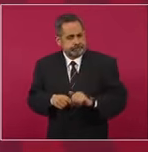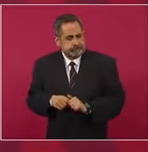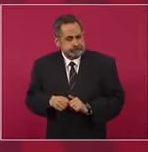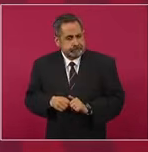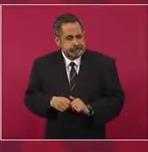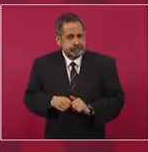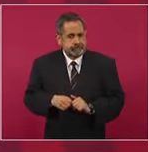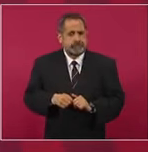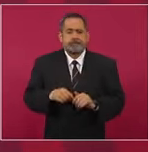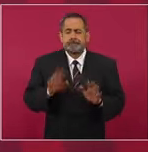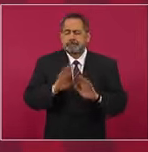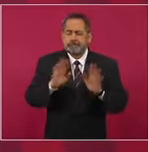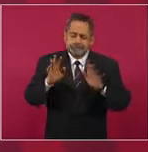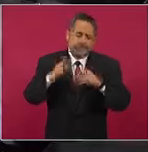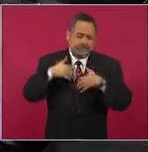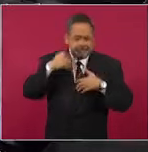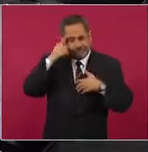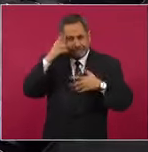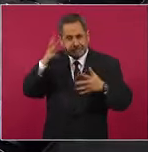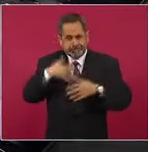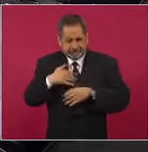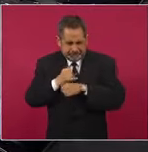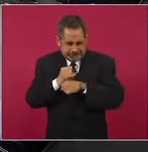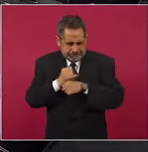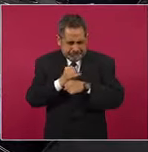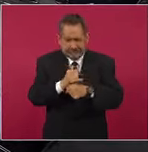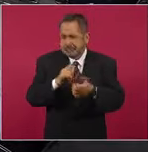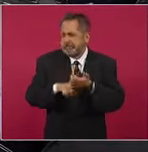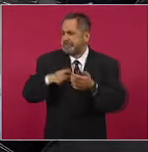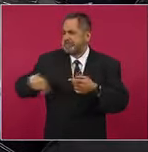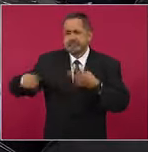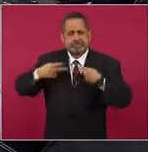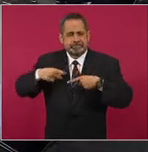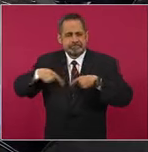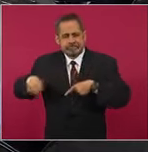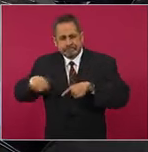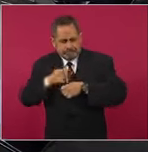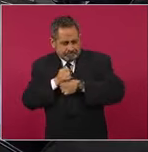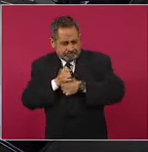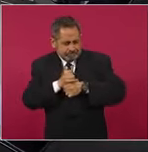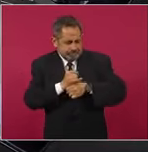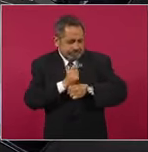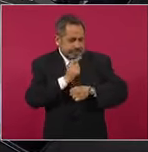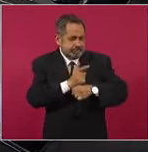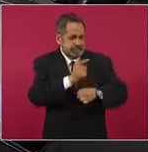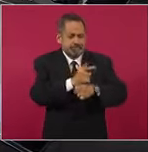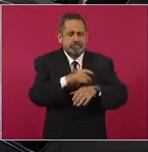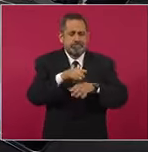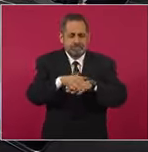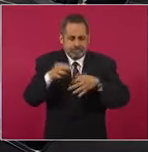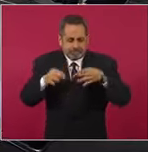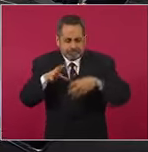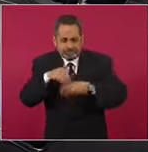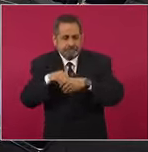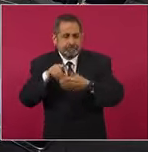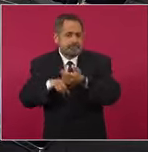en la investigación, en las ciencias sociales, en el área de jurídicas,